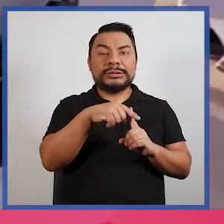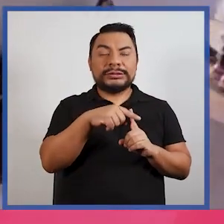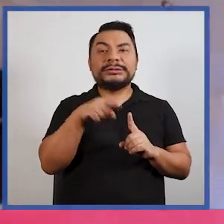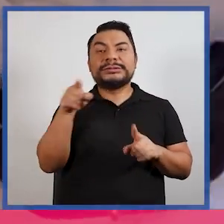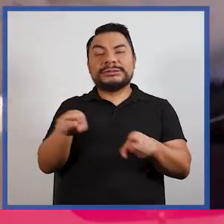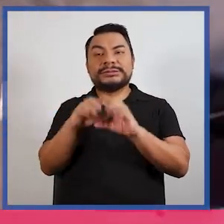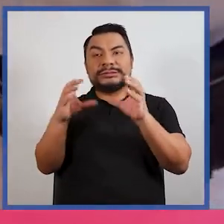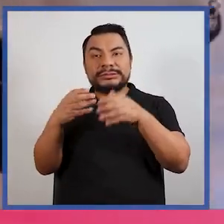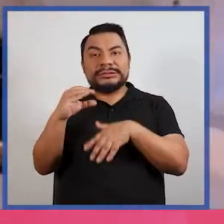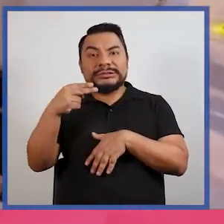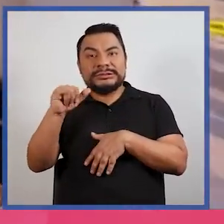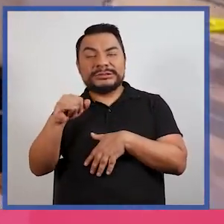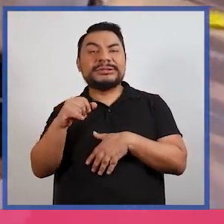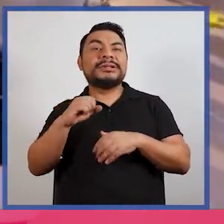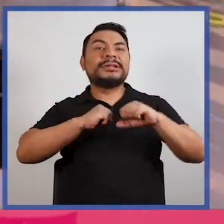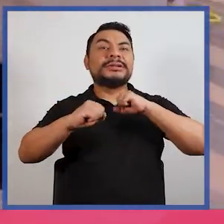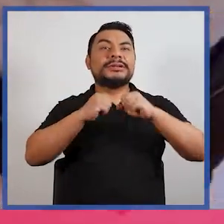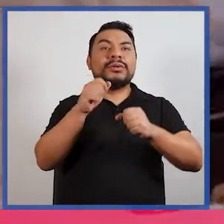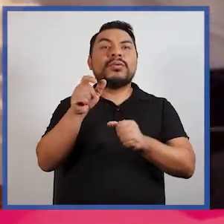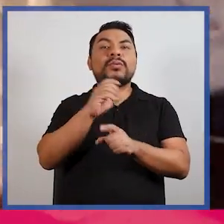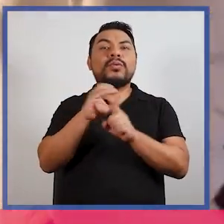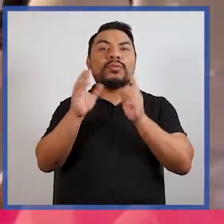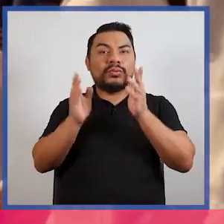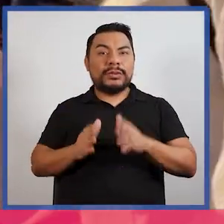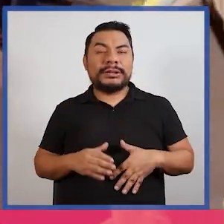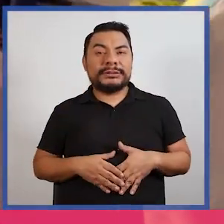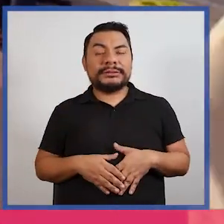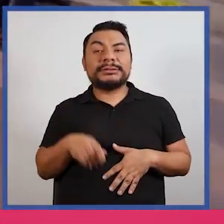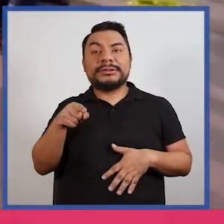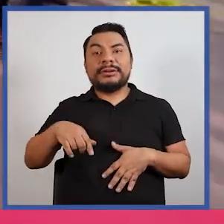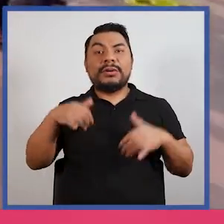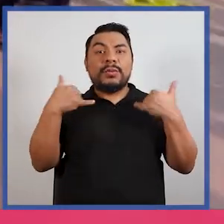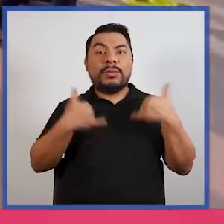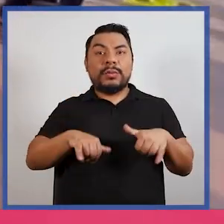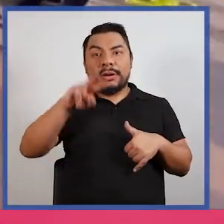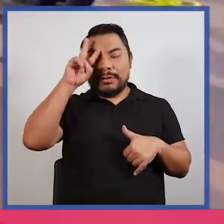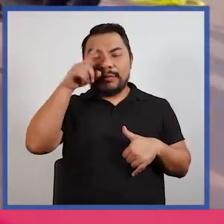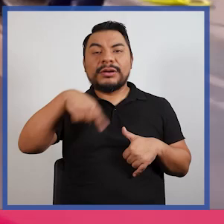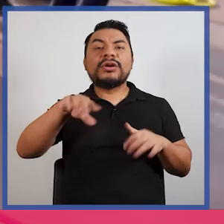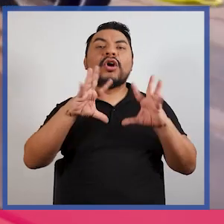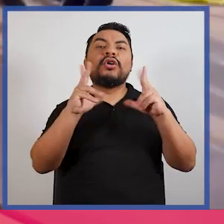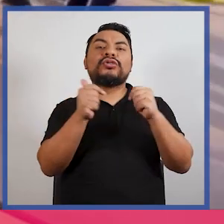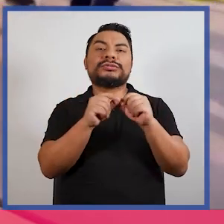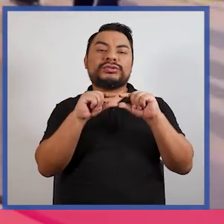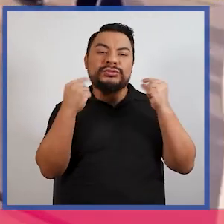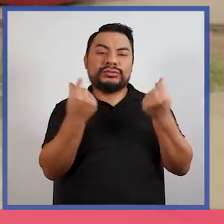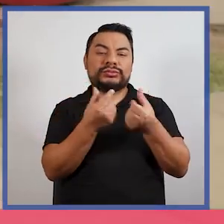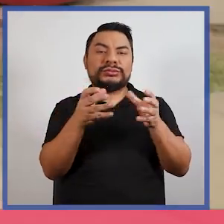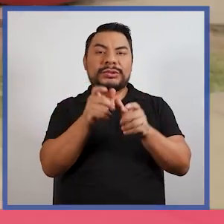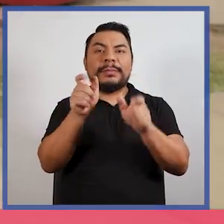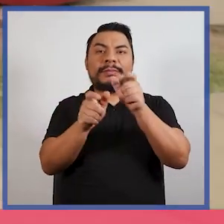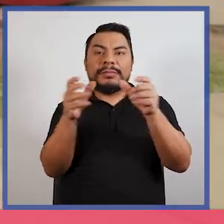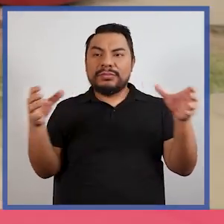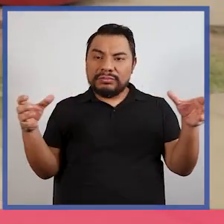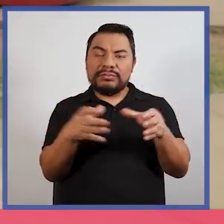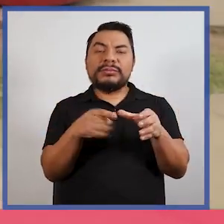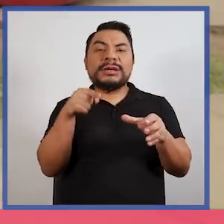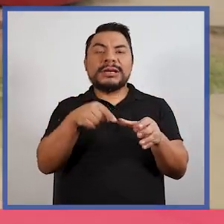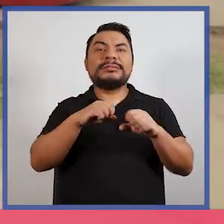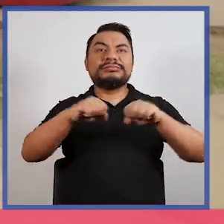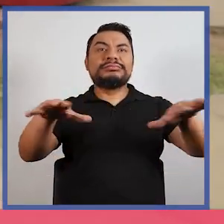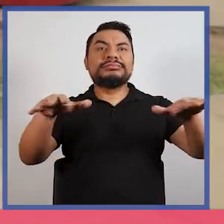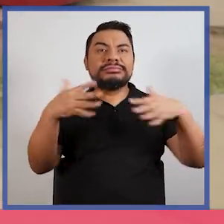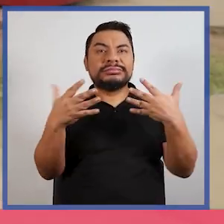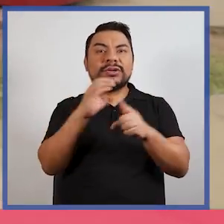Canchis y gestores culturales. Juega Perú es una asociación civil reconocida como punto de cultura que